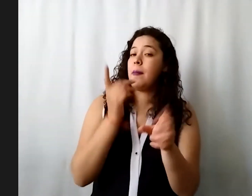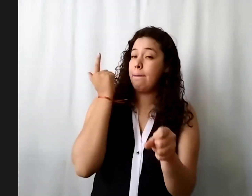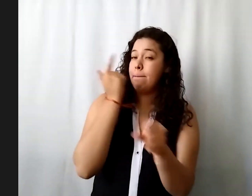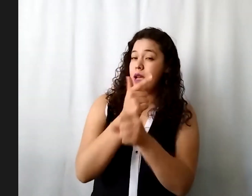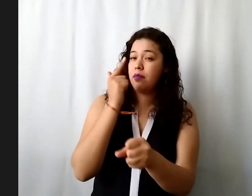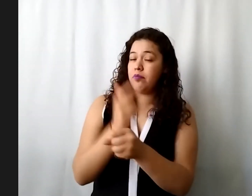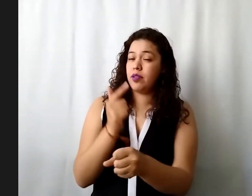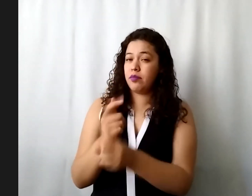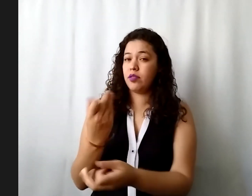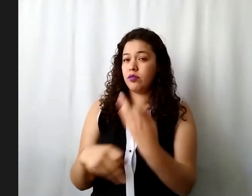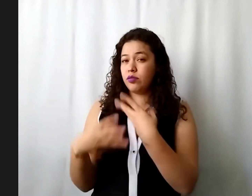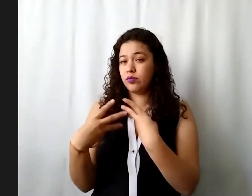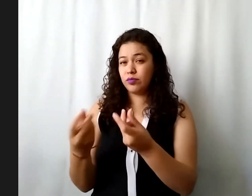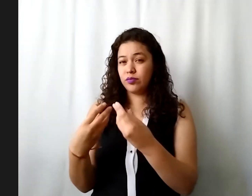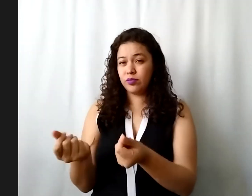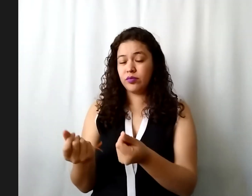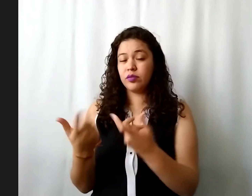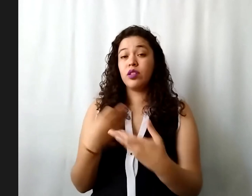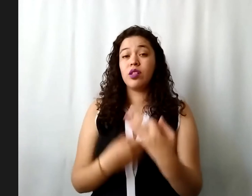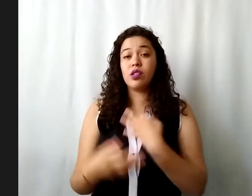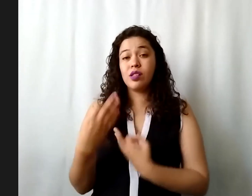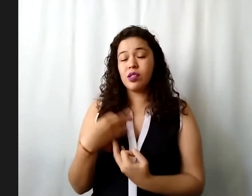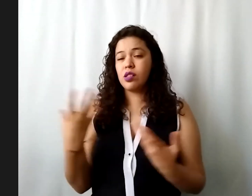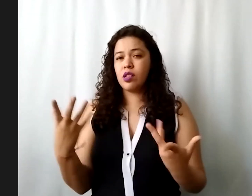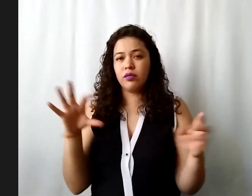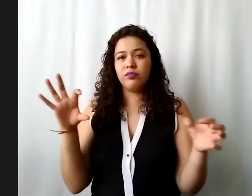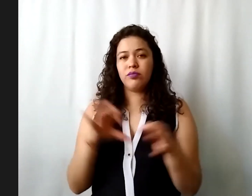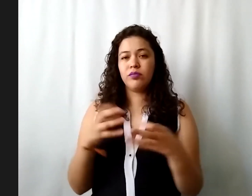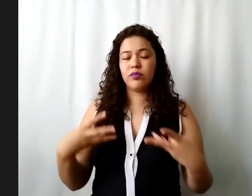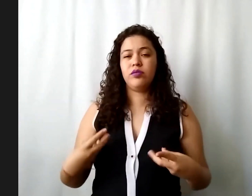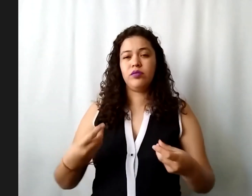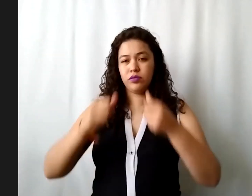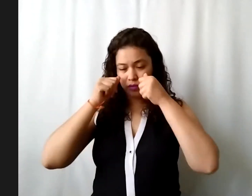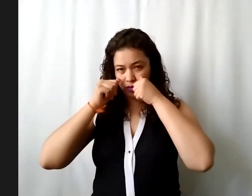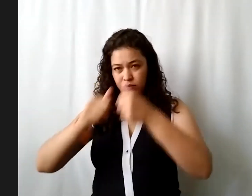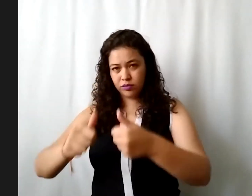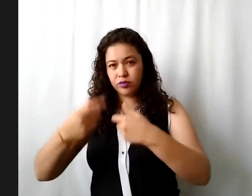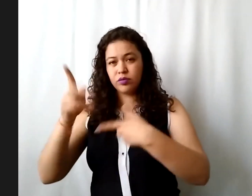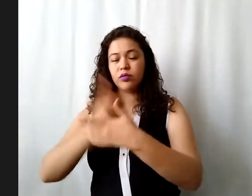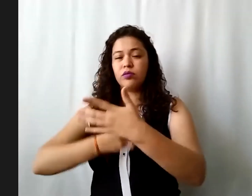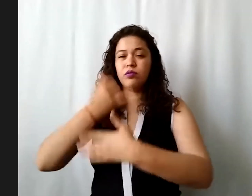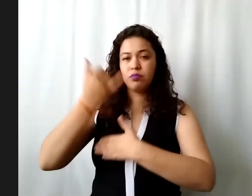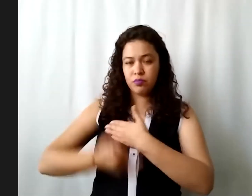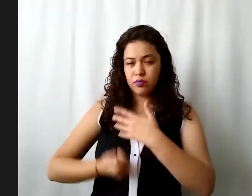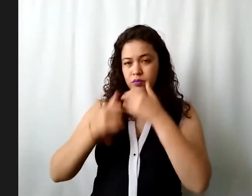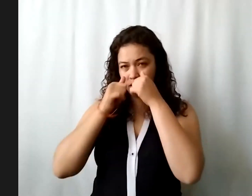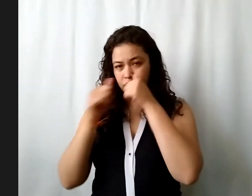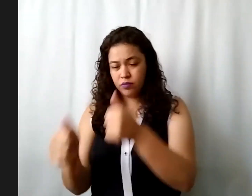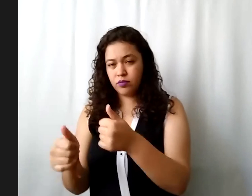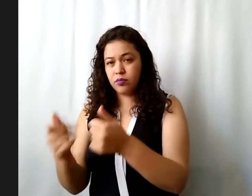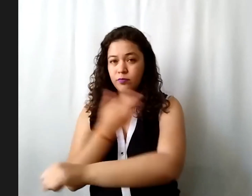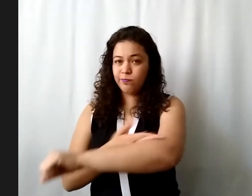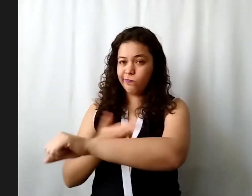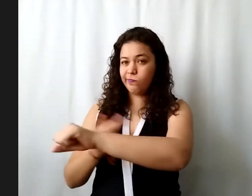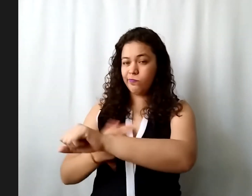sus erogaciones todo lo que tenga relación con sus gastos asistenciales o sea con sus proyectos asistenciales regístrenlo